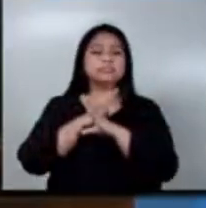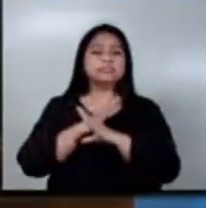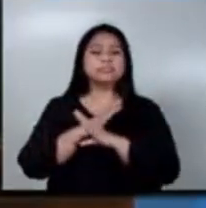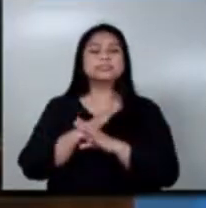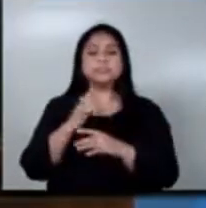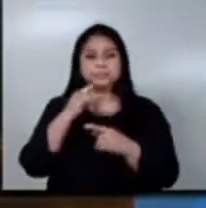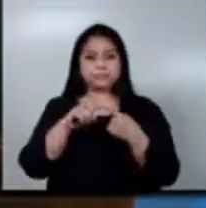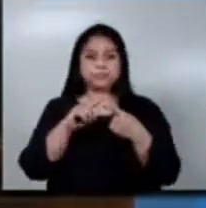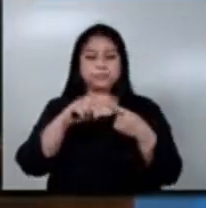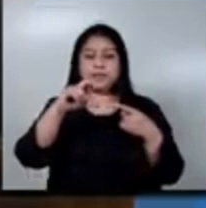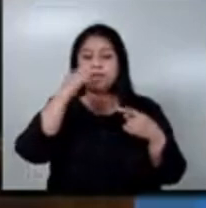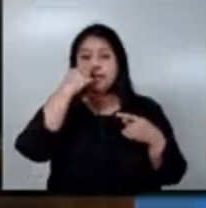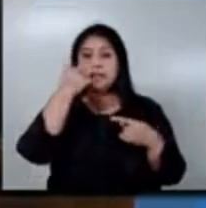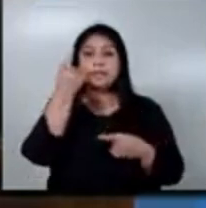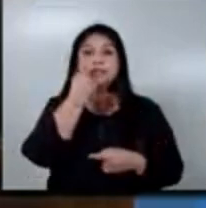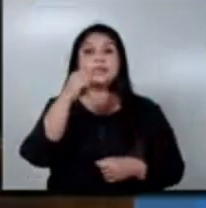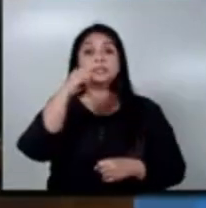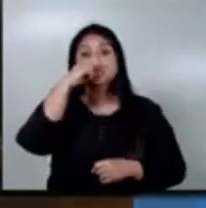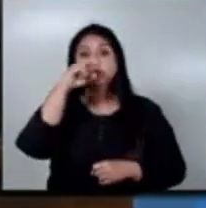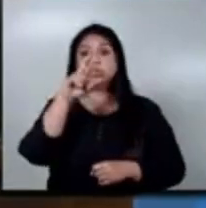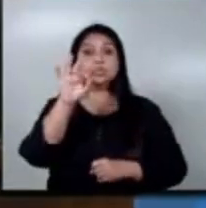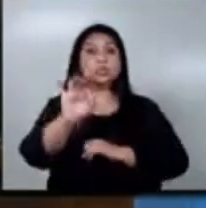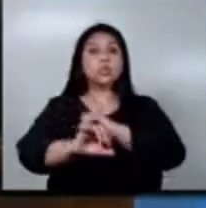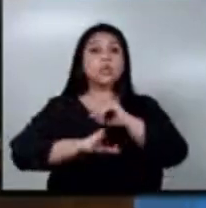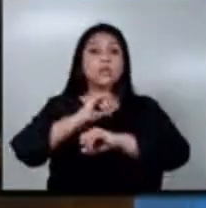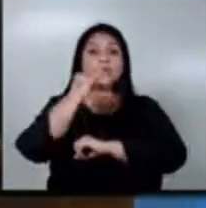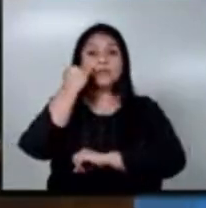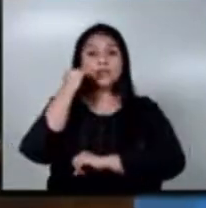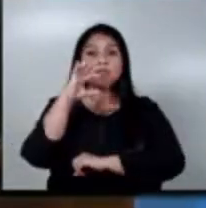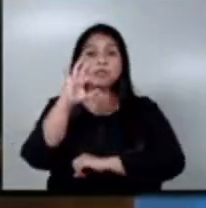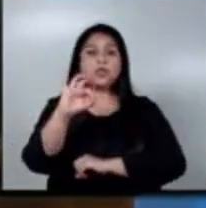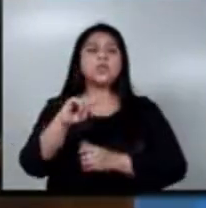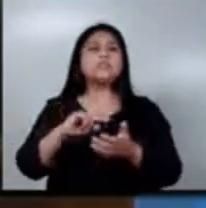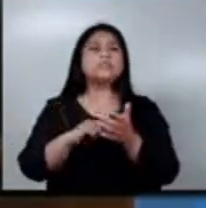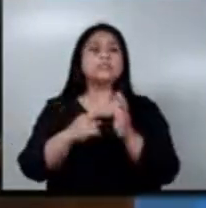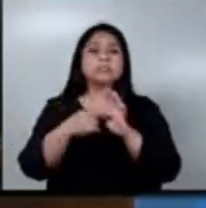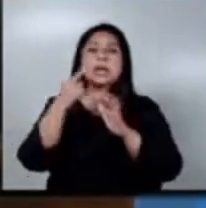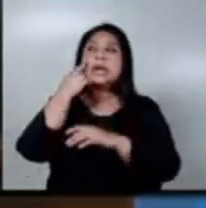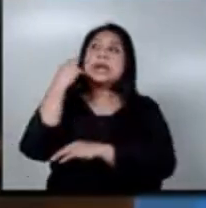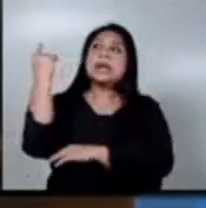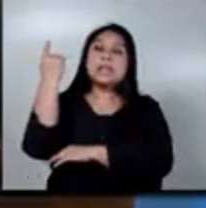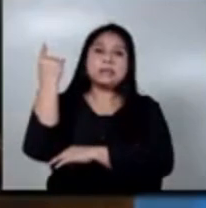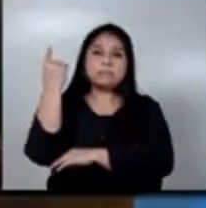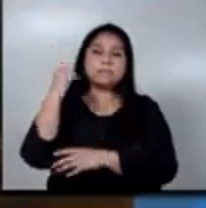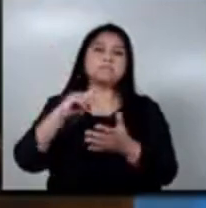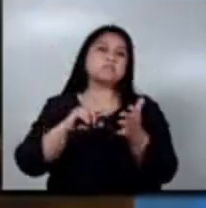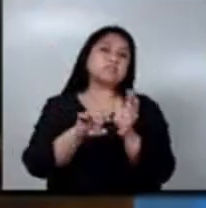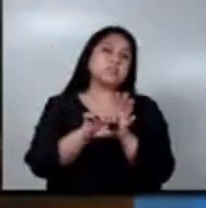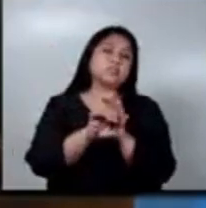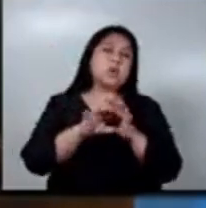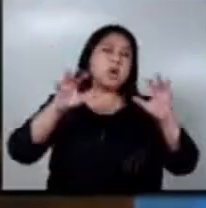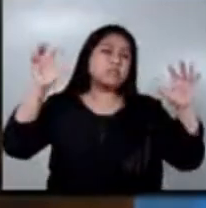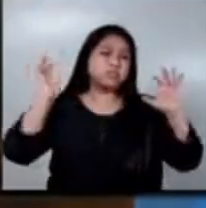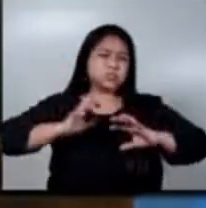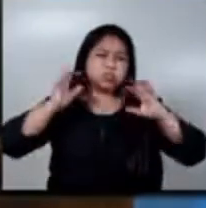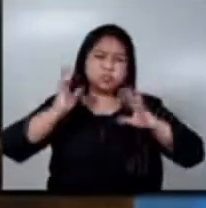Catastrófico, se refiere que se activa ante las irregularidades climáticas asociadas al exceso de lluvia y a las